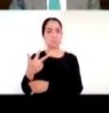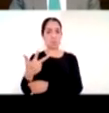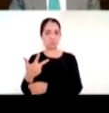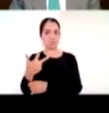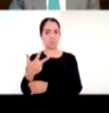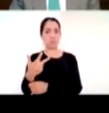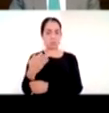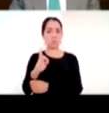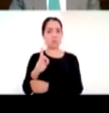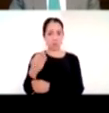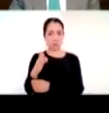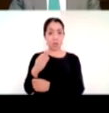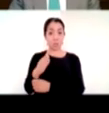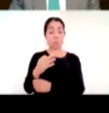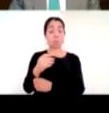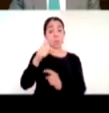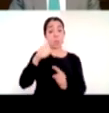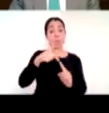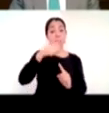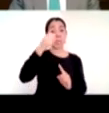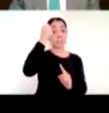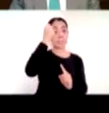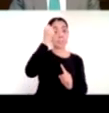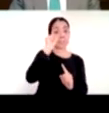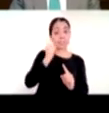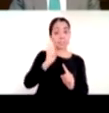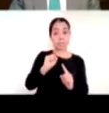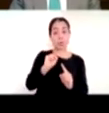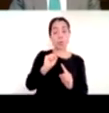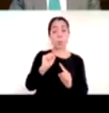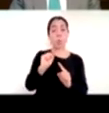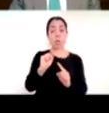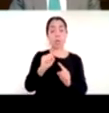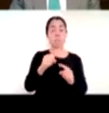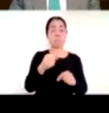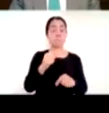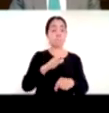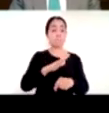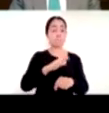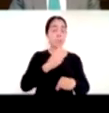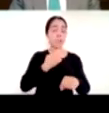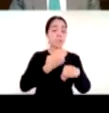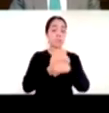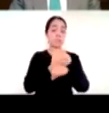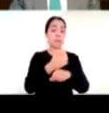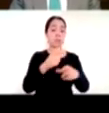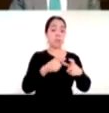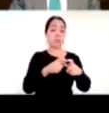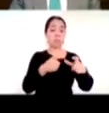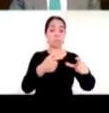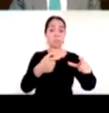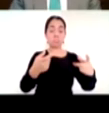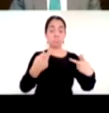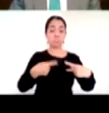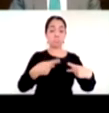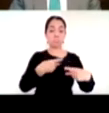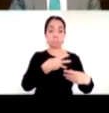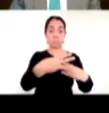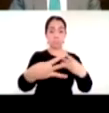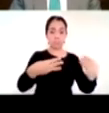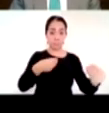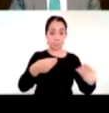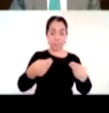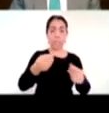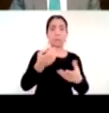caso y aquí quisiera transportar a esta parte insisto donde el rol social de la escuela fue generar confianza